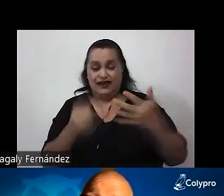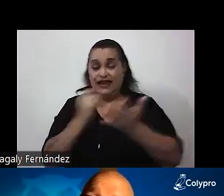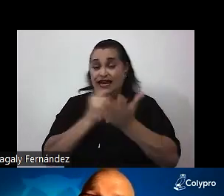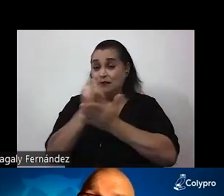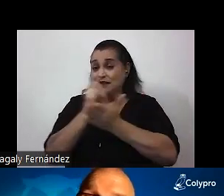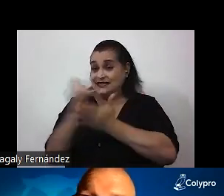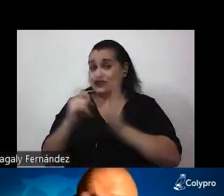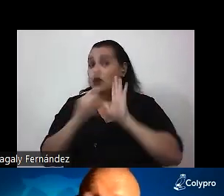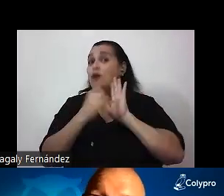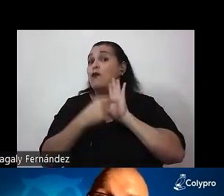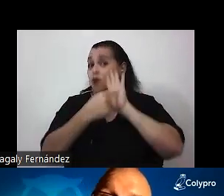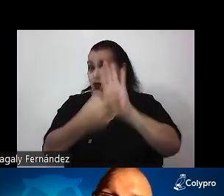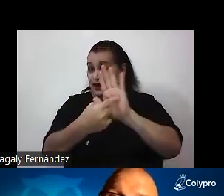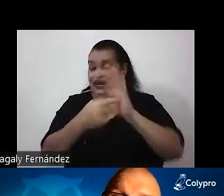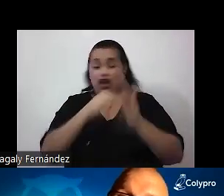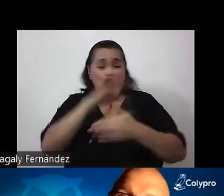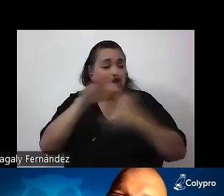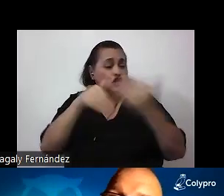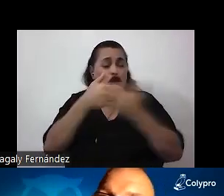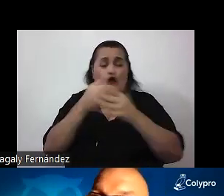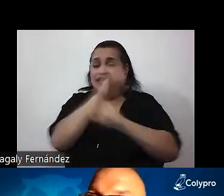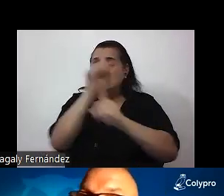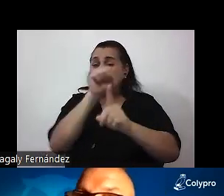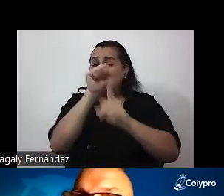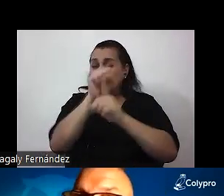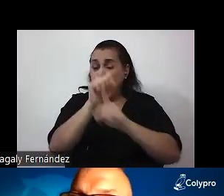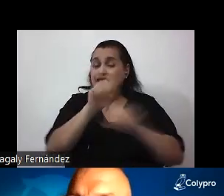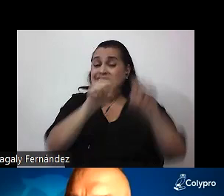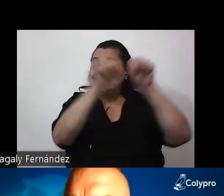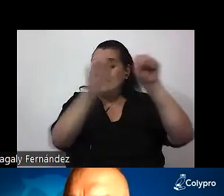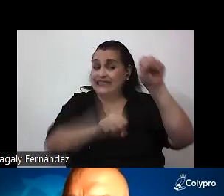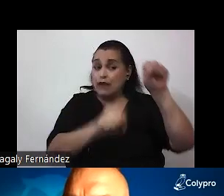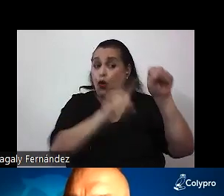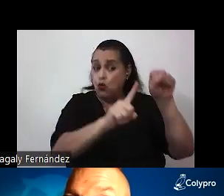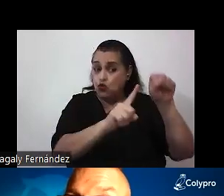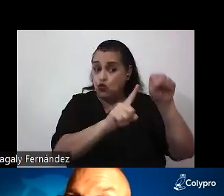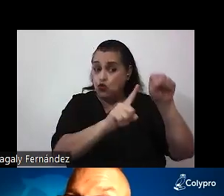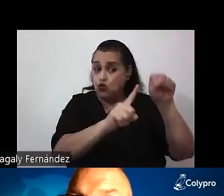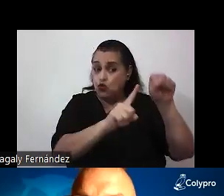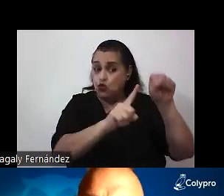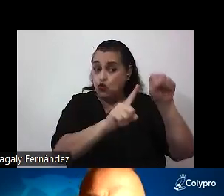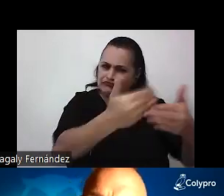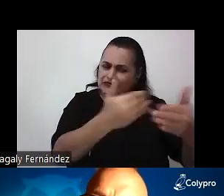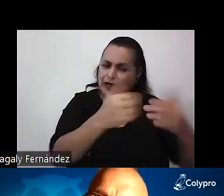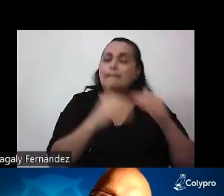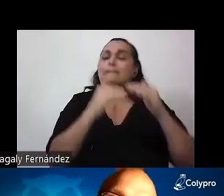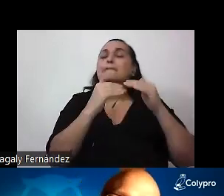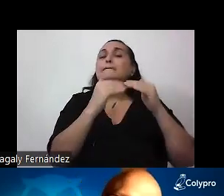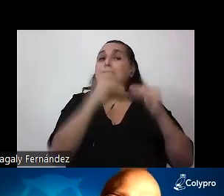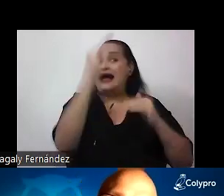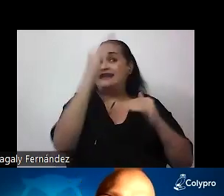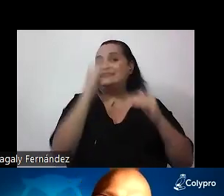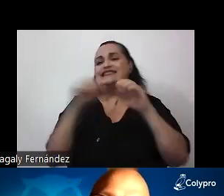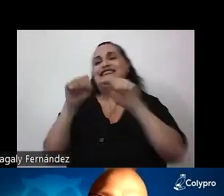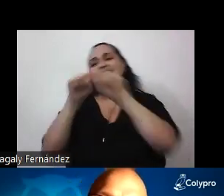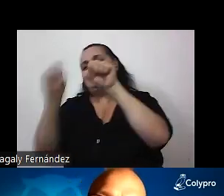en casi todas circunstancias el sistema 1 prevalece sobre el sistema 2. ¿Qué quiere decir esto? Que si realmente